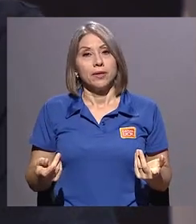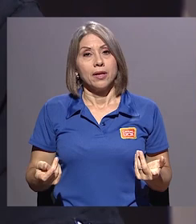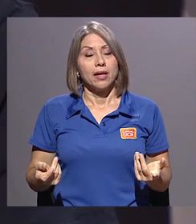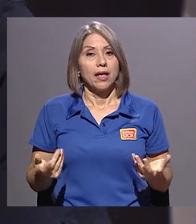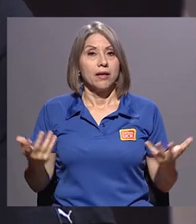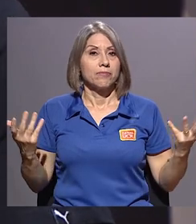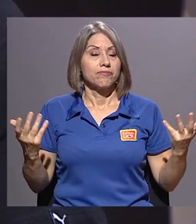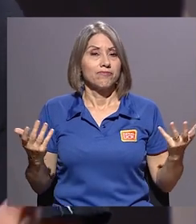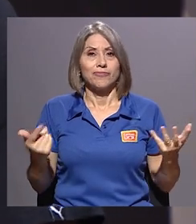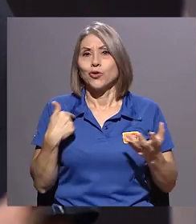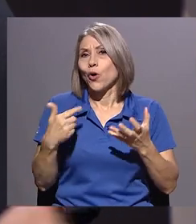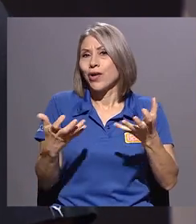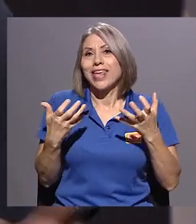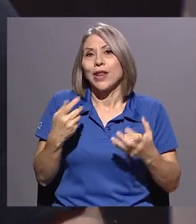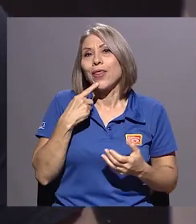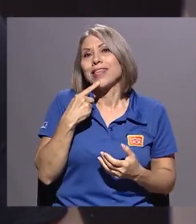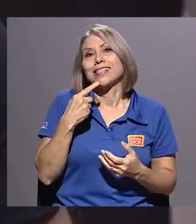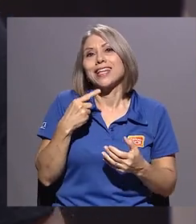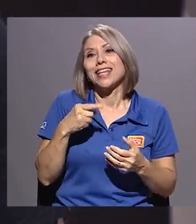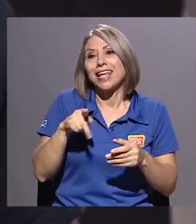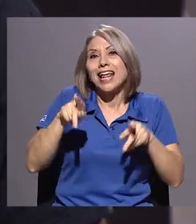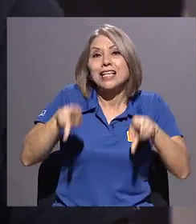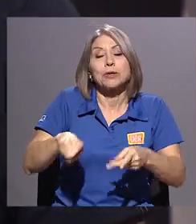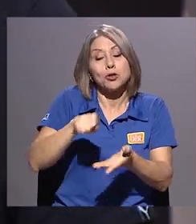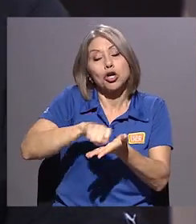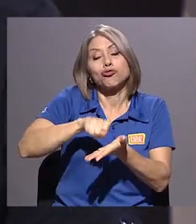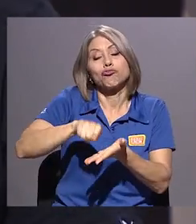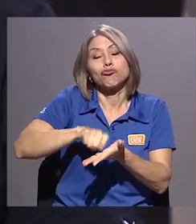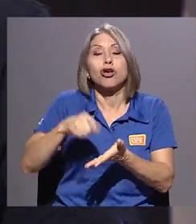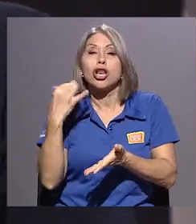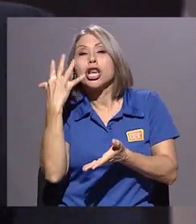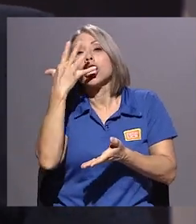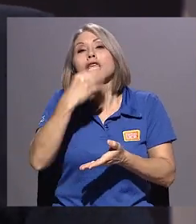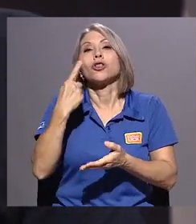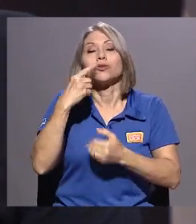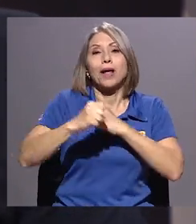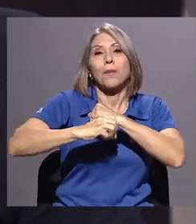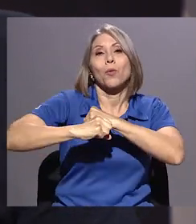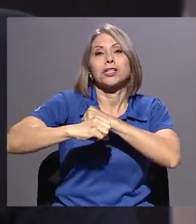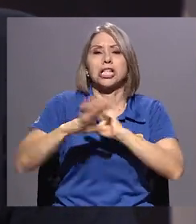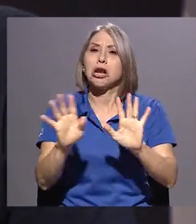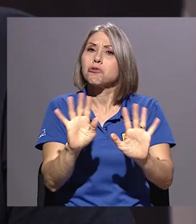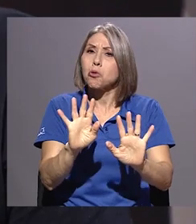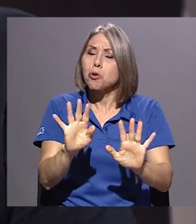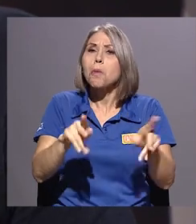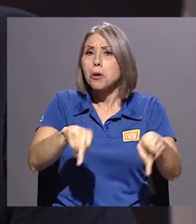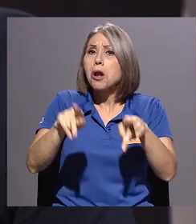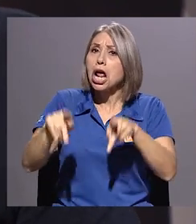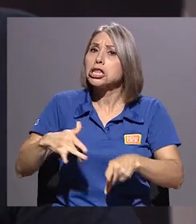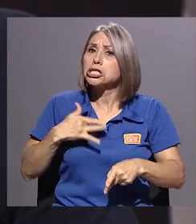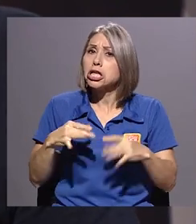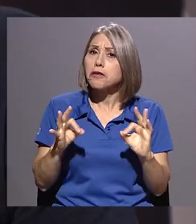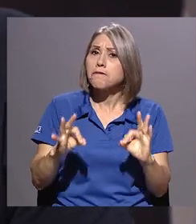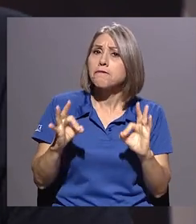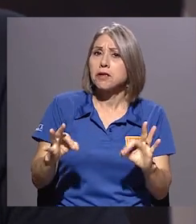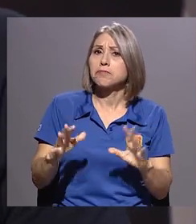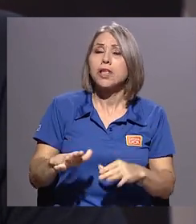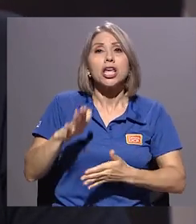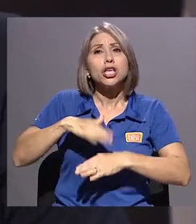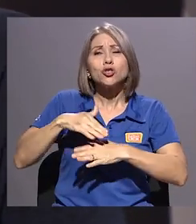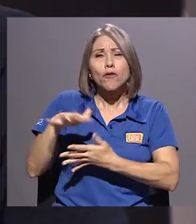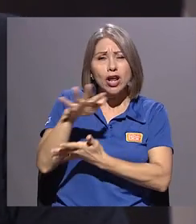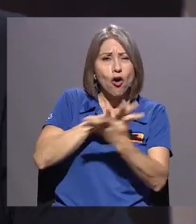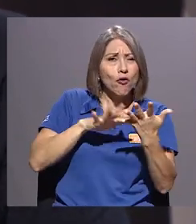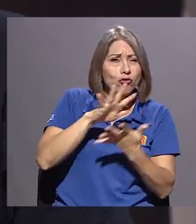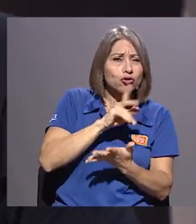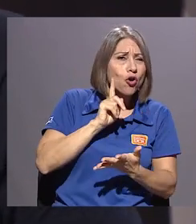no quiero decir que son lindos comentarios para publicitar la obra, pero llega bien. Y en cuanto a esto de la confusión, a veces la gente agradece